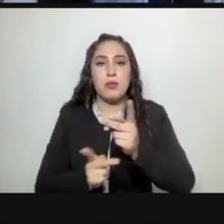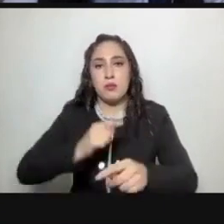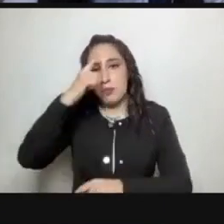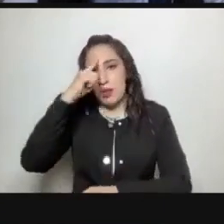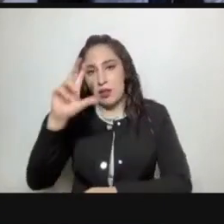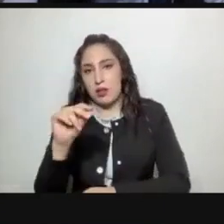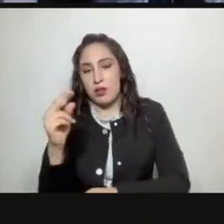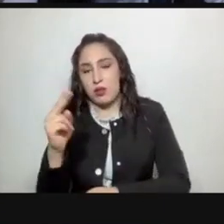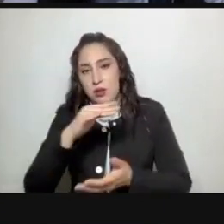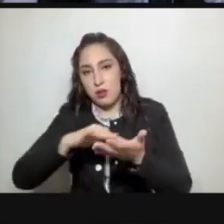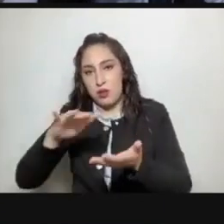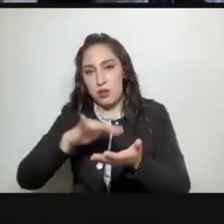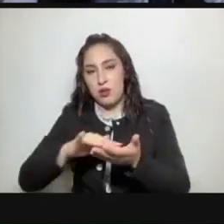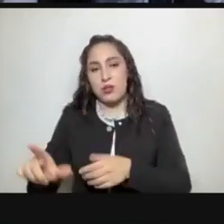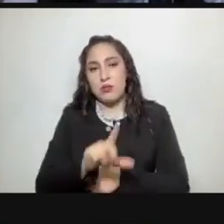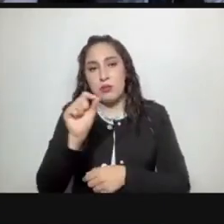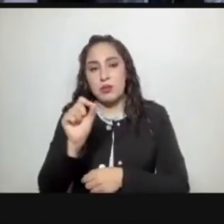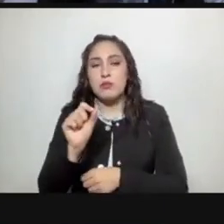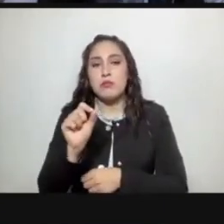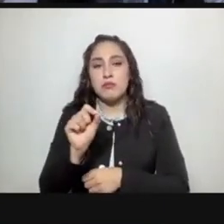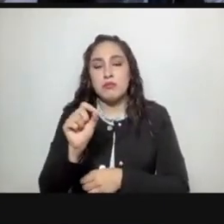mismo y sea sometido directamente